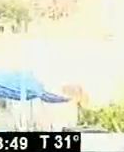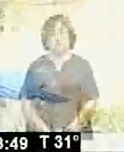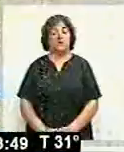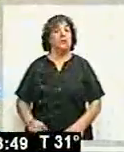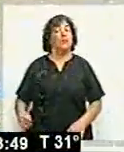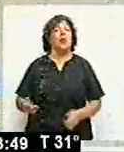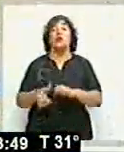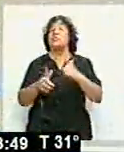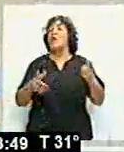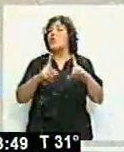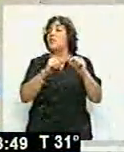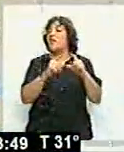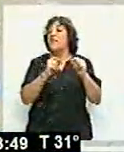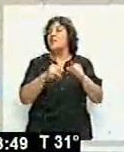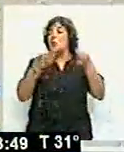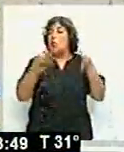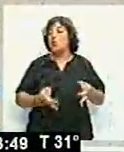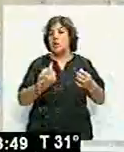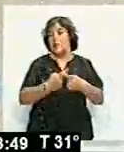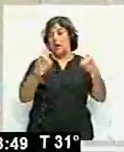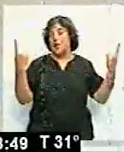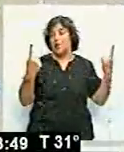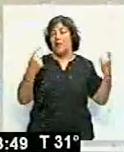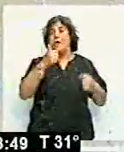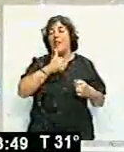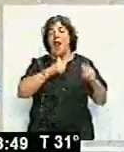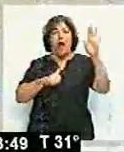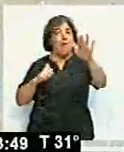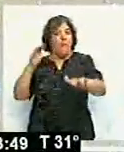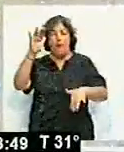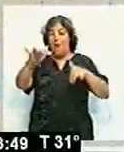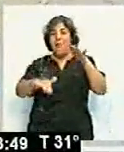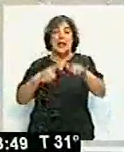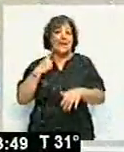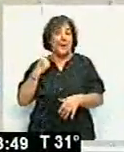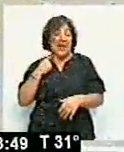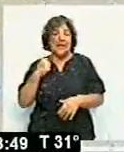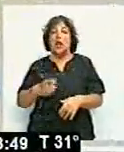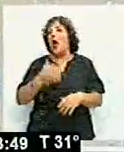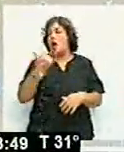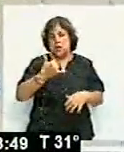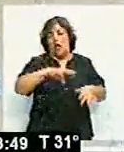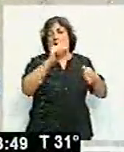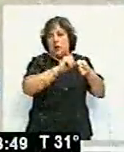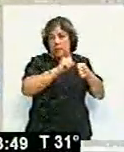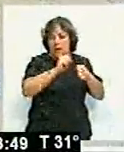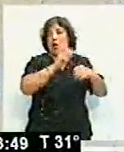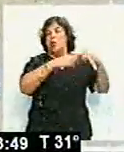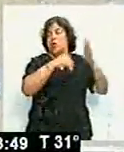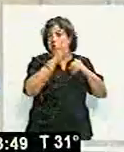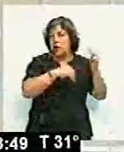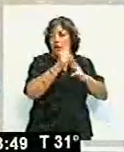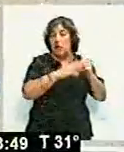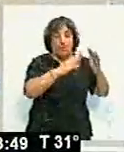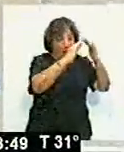Todavía no hay fecha precisa para la inauguración de la temporada de verano en el balneario Samena. Están realizando las obras del camping,